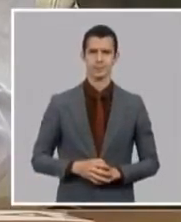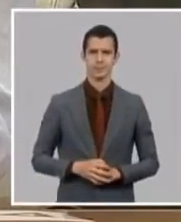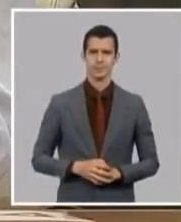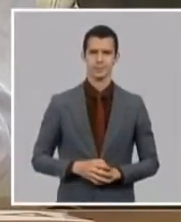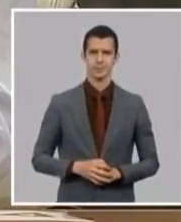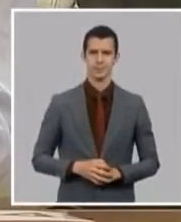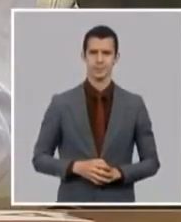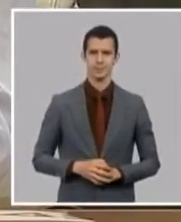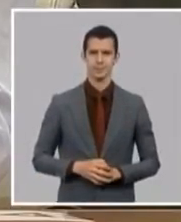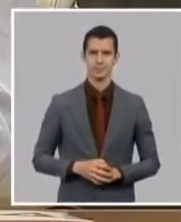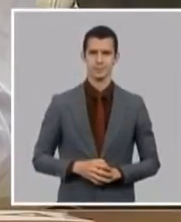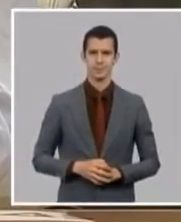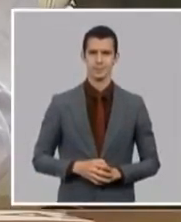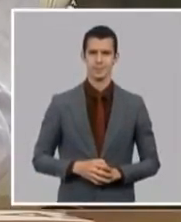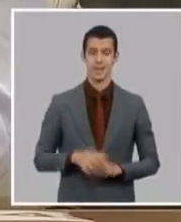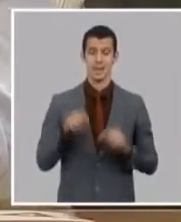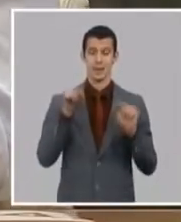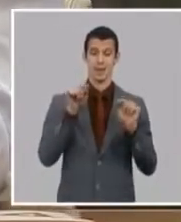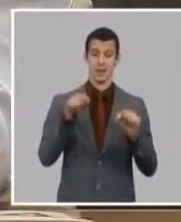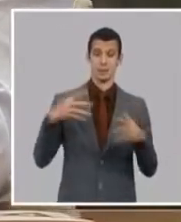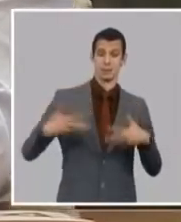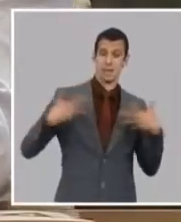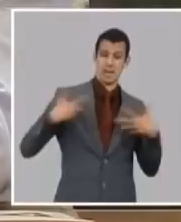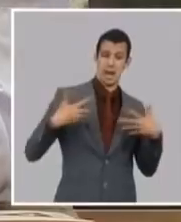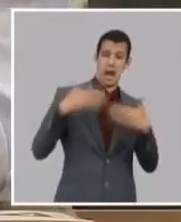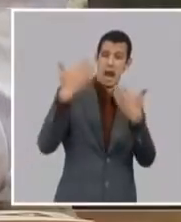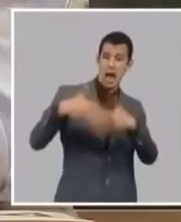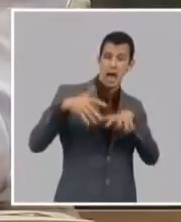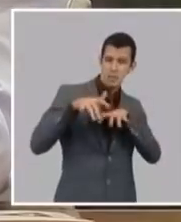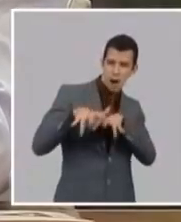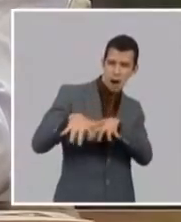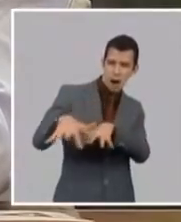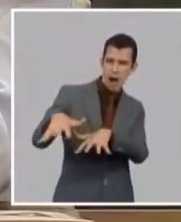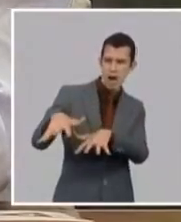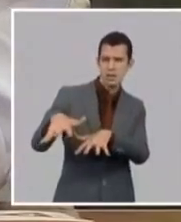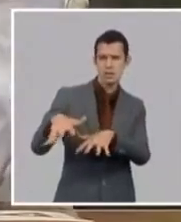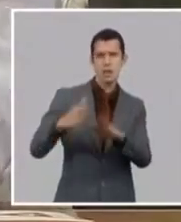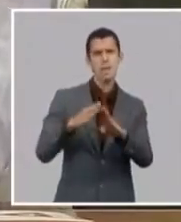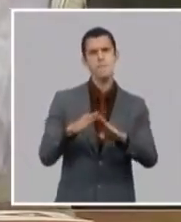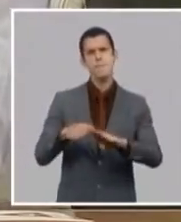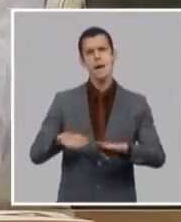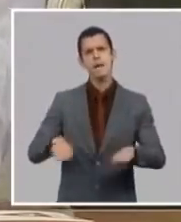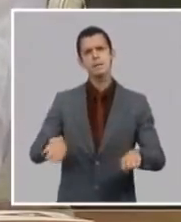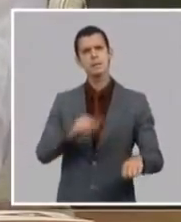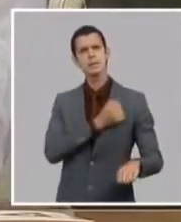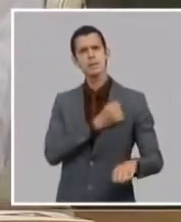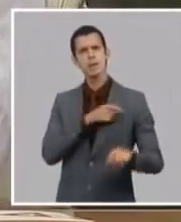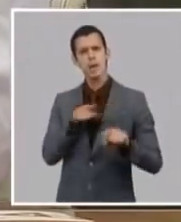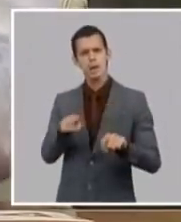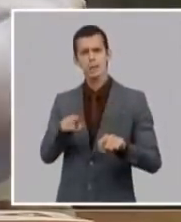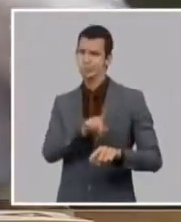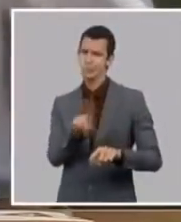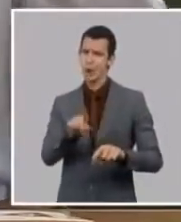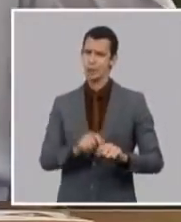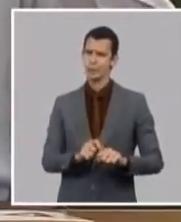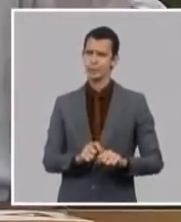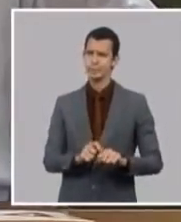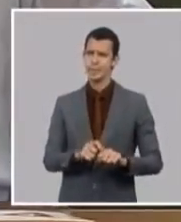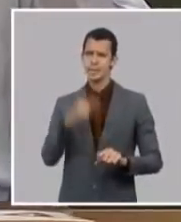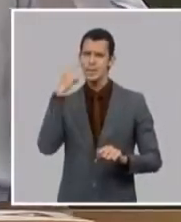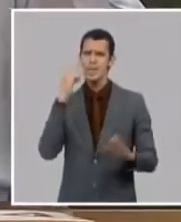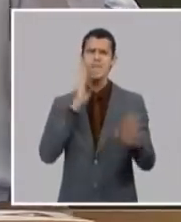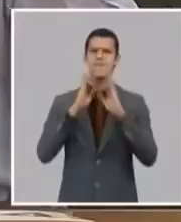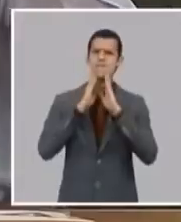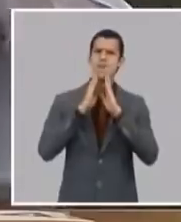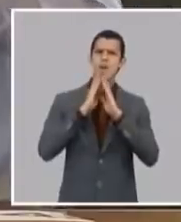no sé de dónde sale porque hay una llamada permanente a hechos violentos hoy estaban circulando posts